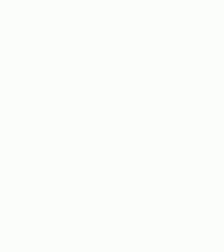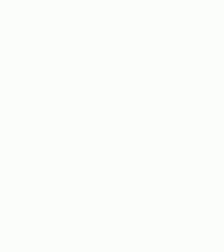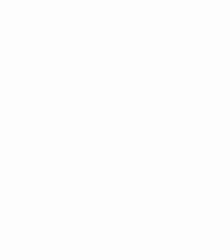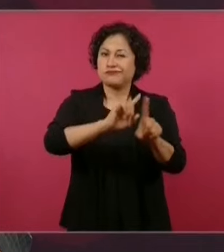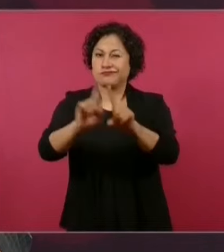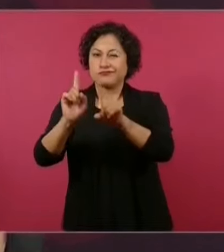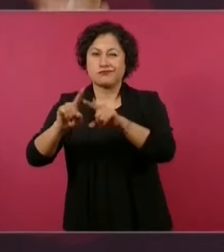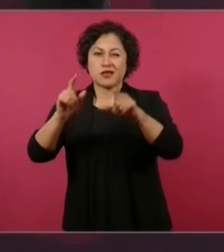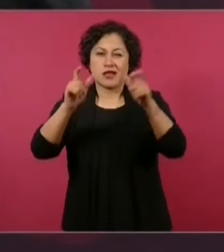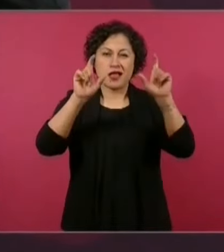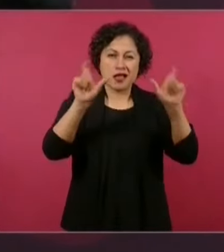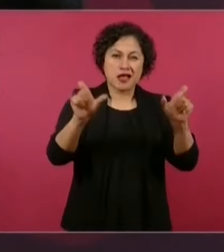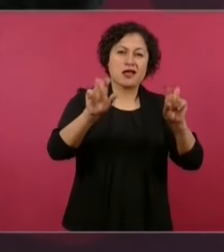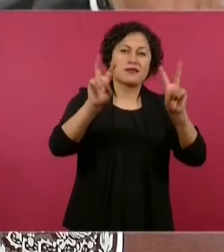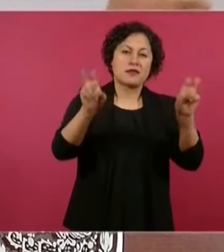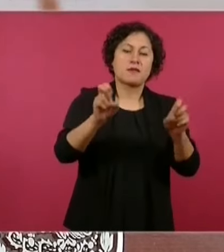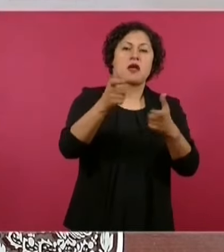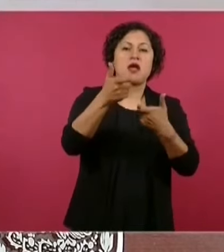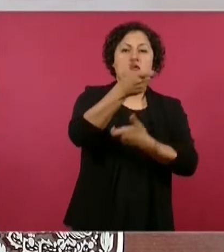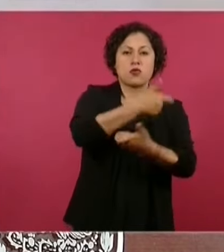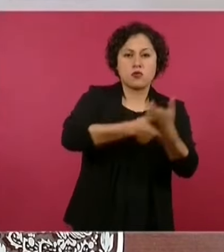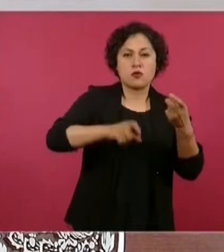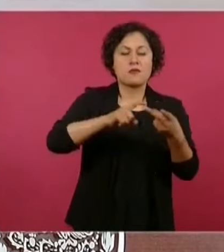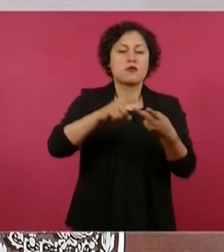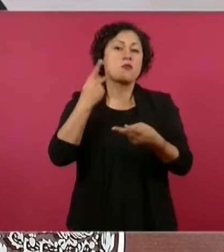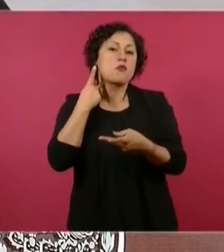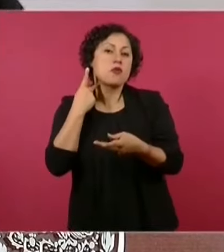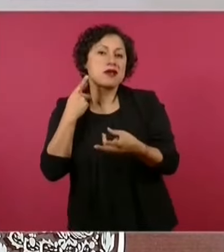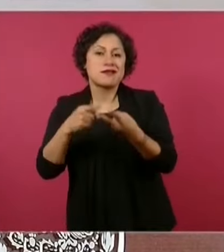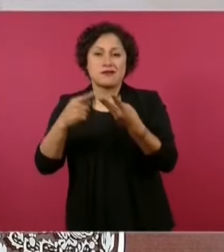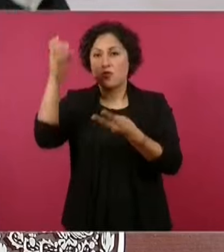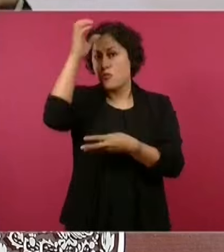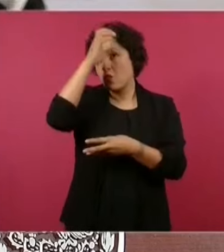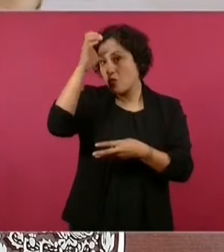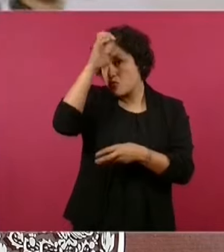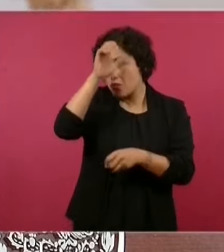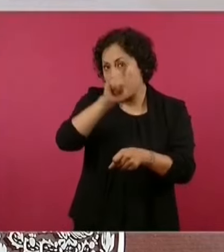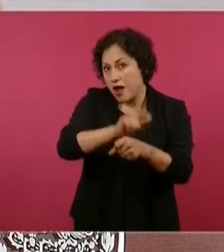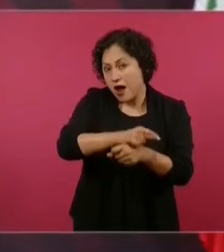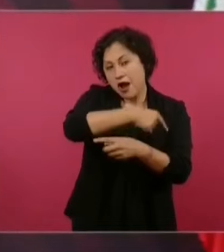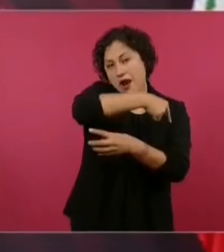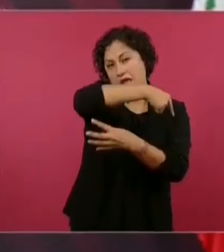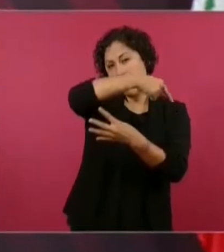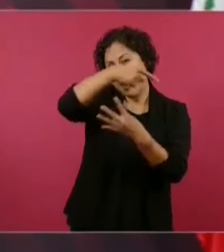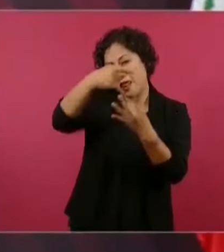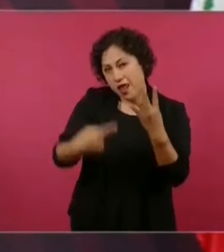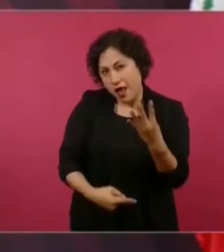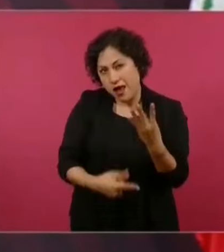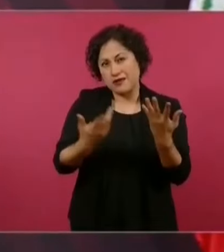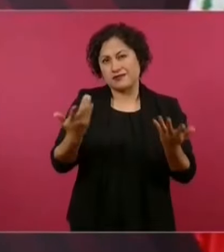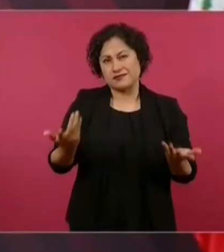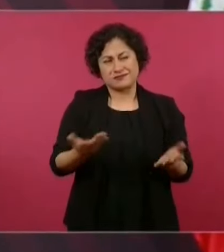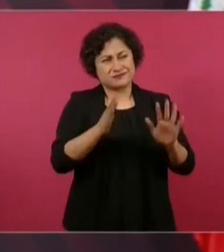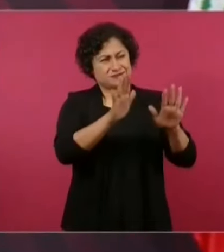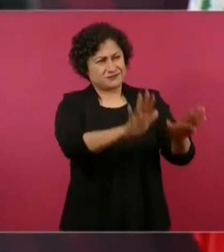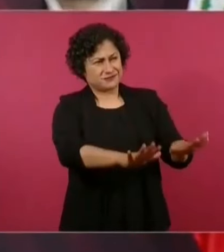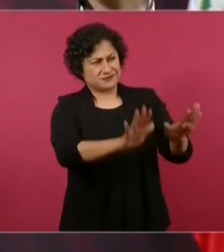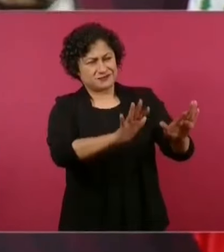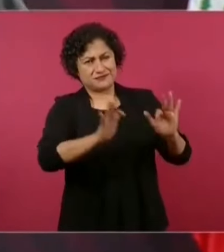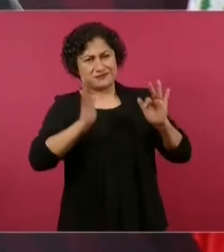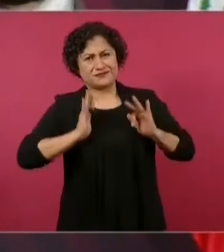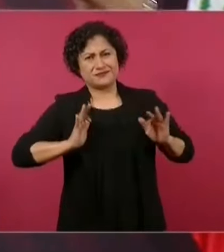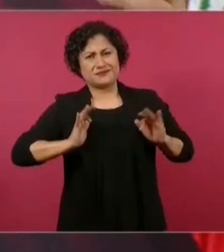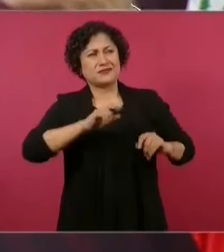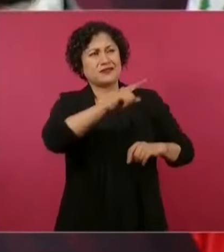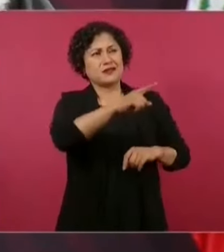Que por más que hablen de violencia por esta